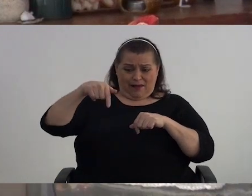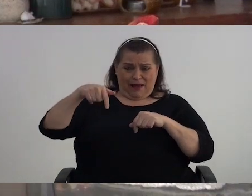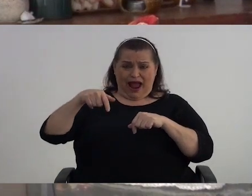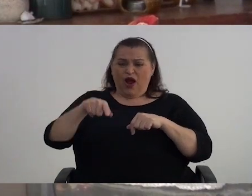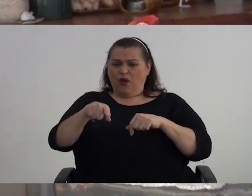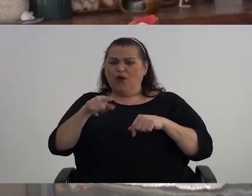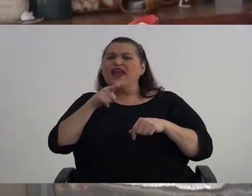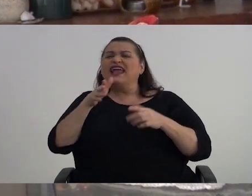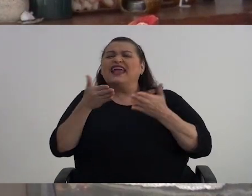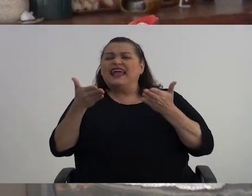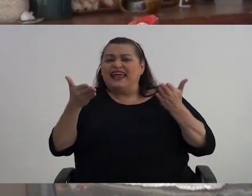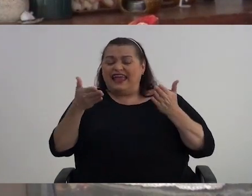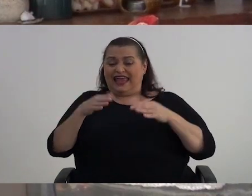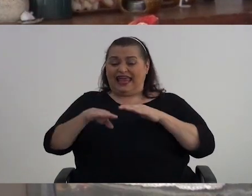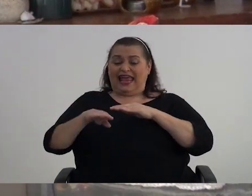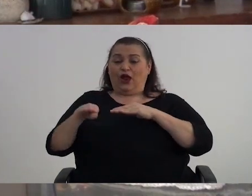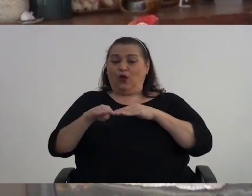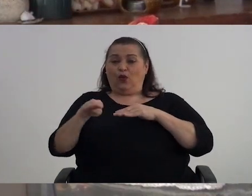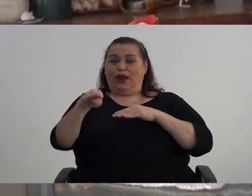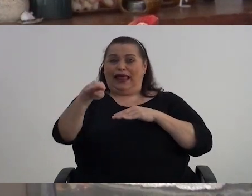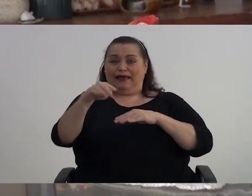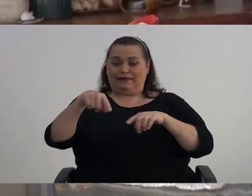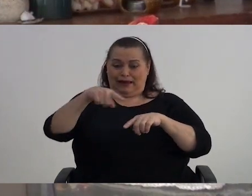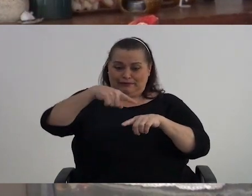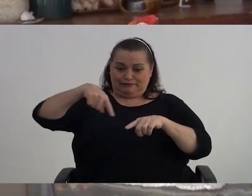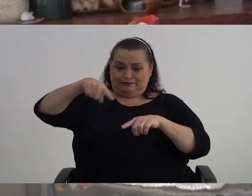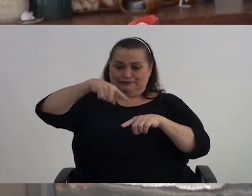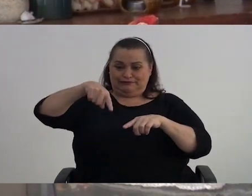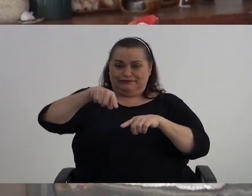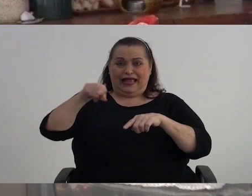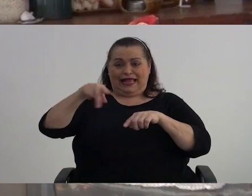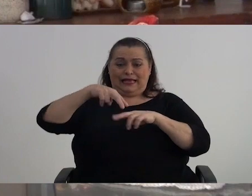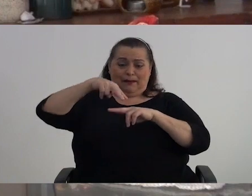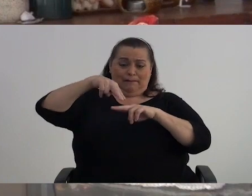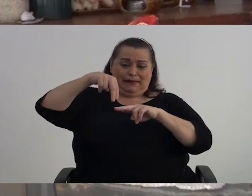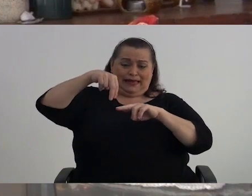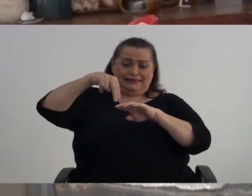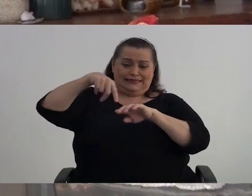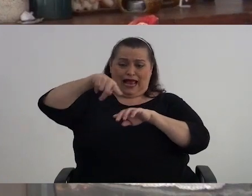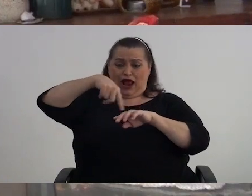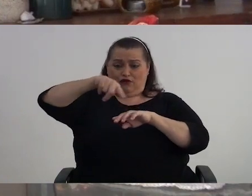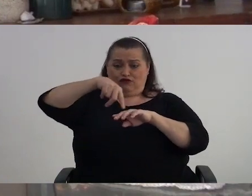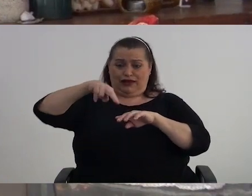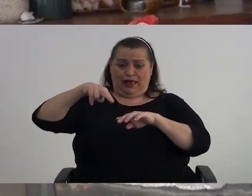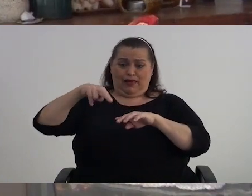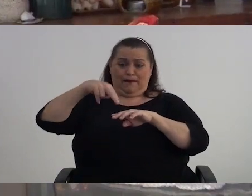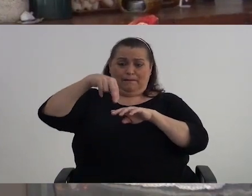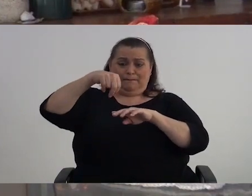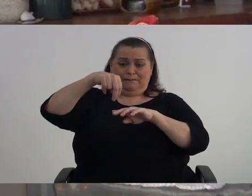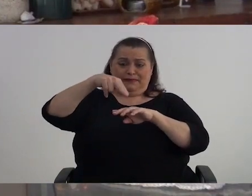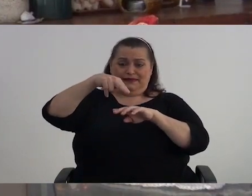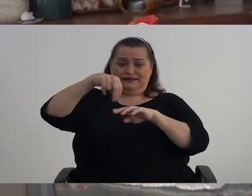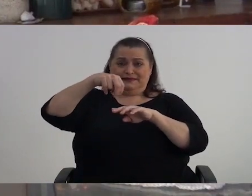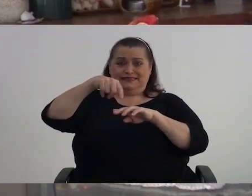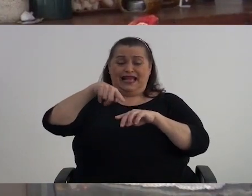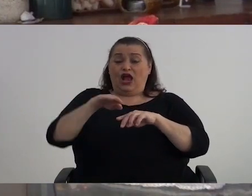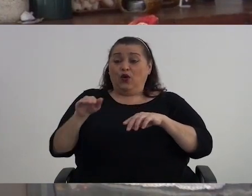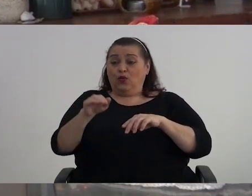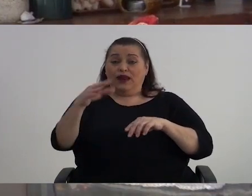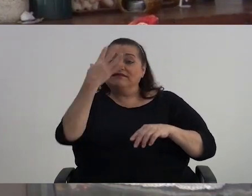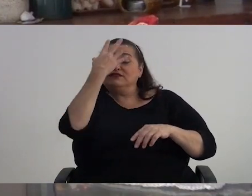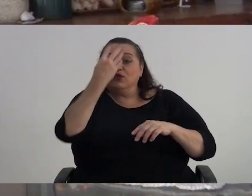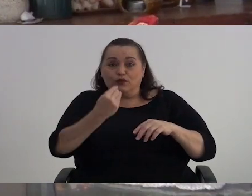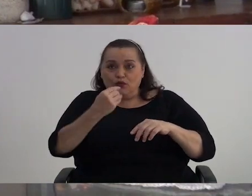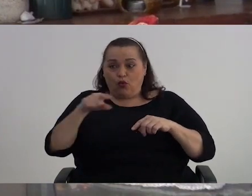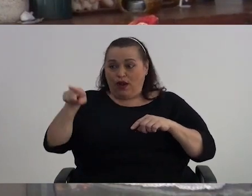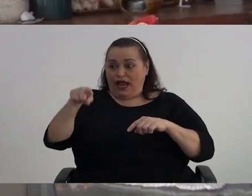Tiene debajo Estaba acariciando Una terciopelo Que estaba Enrollada Y se había dormido Y